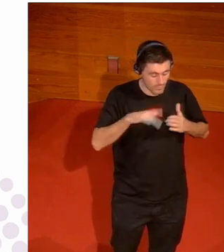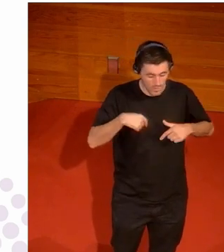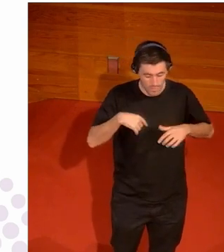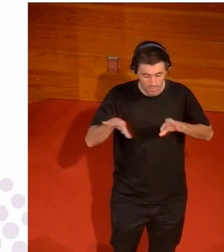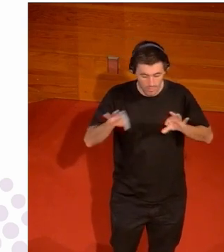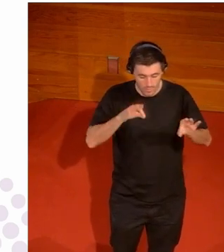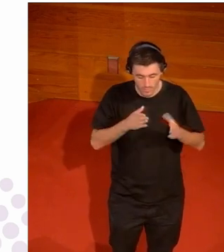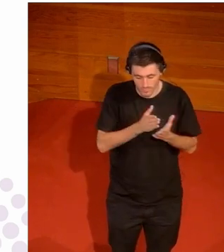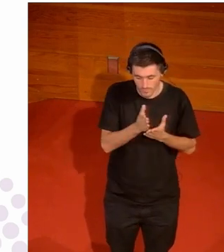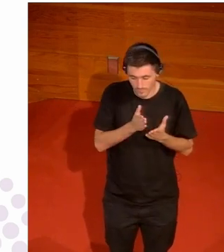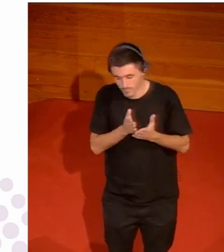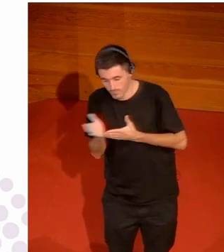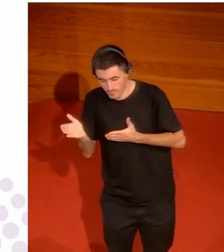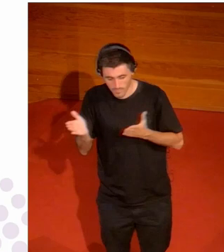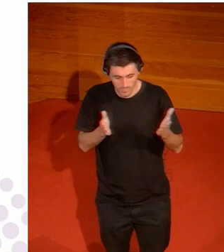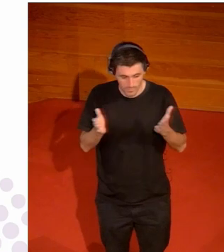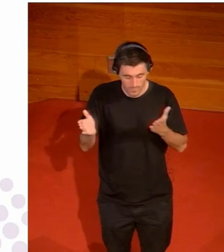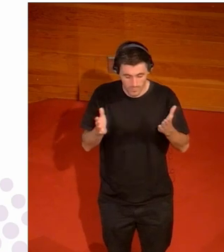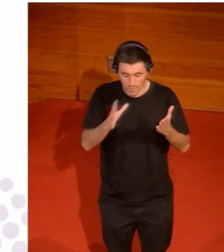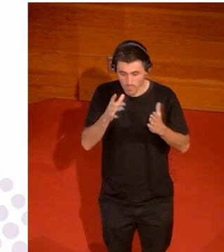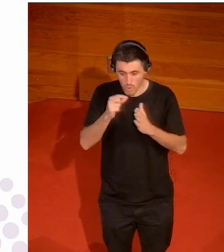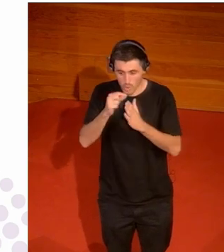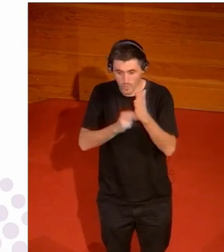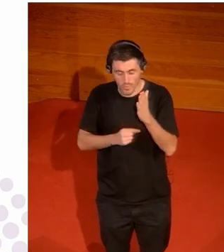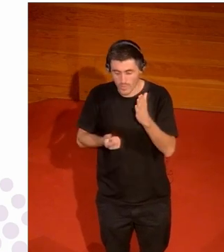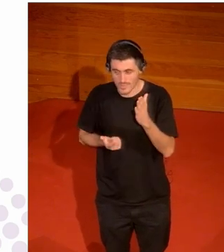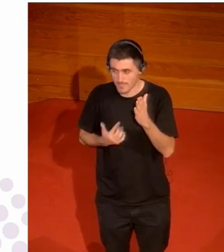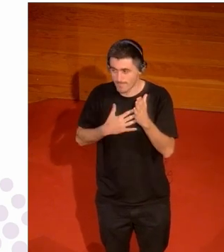decidir por una cosa o por otra porque mis condiciones como las de Olga